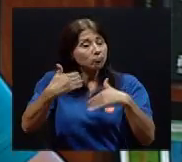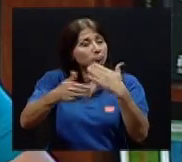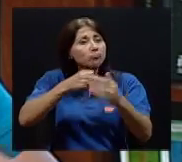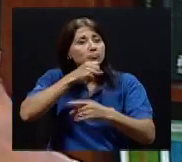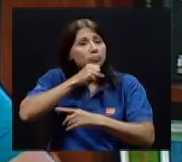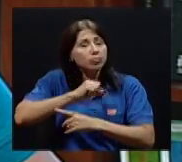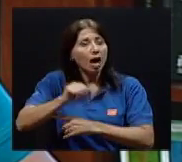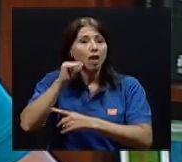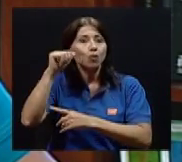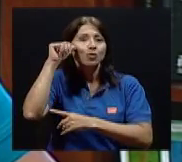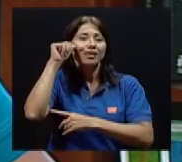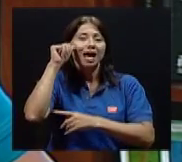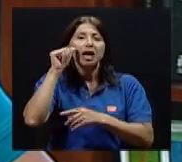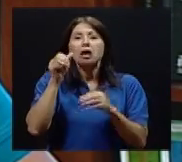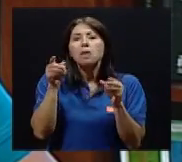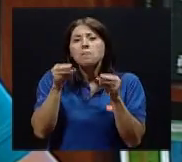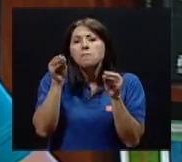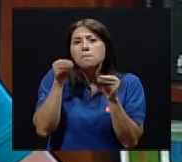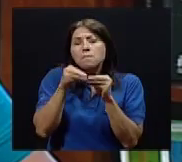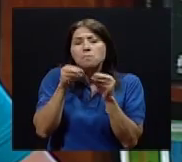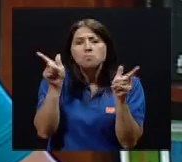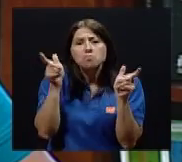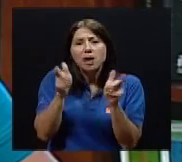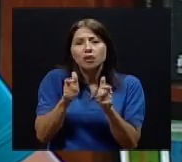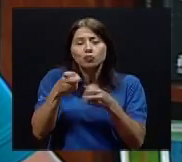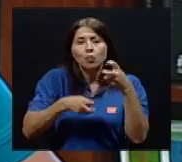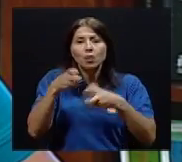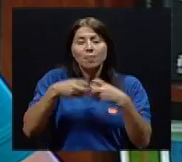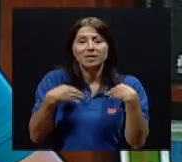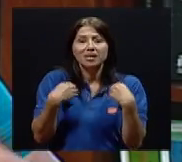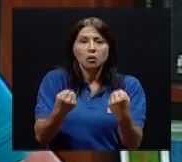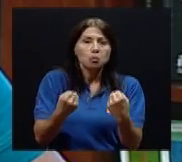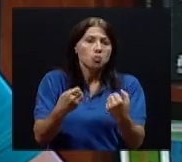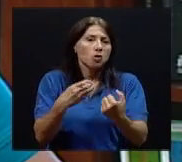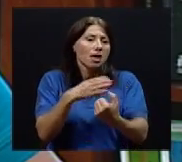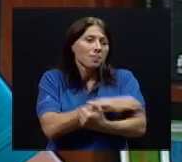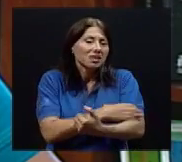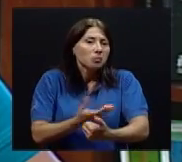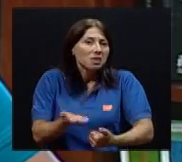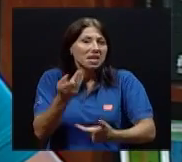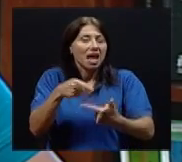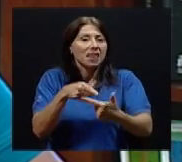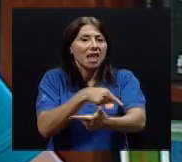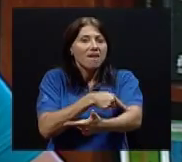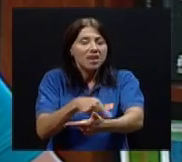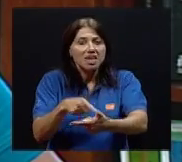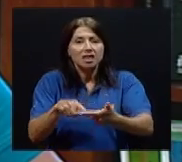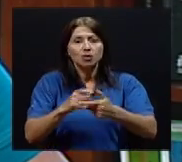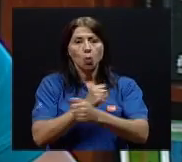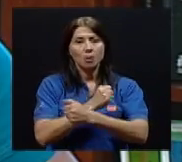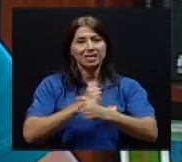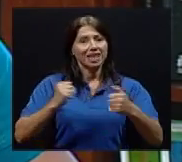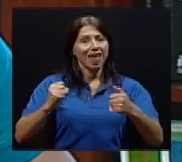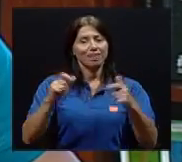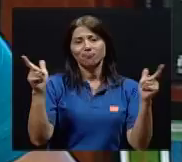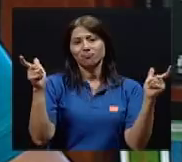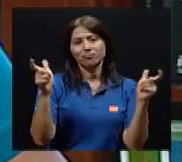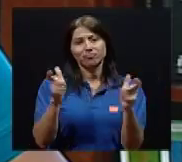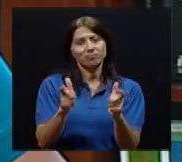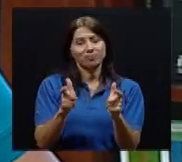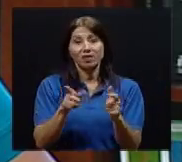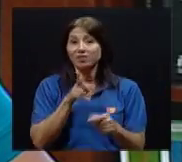en función de hipertensión arterial, diabetes, obesidad y en general. Es